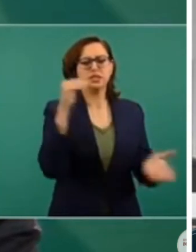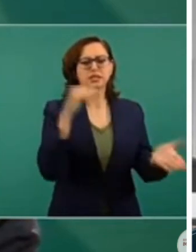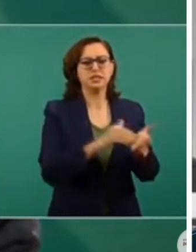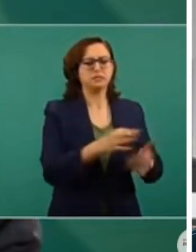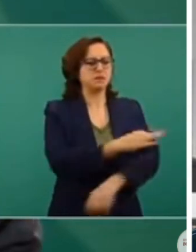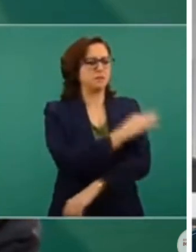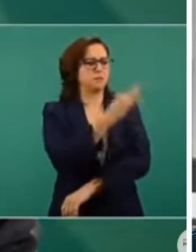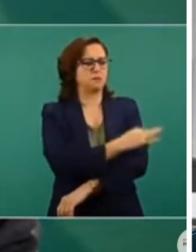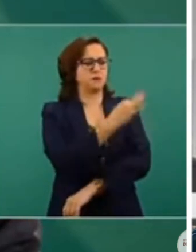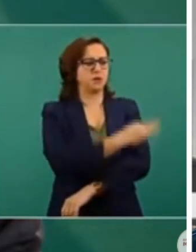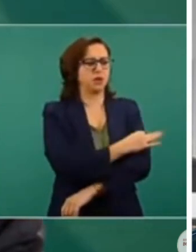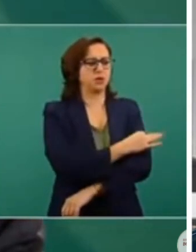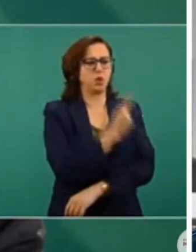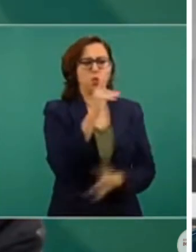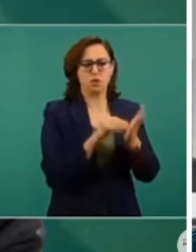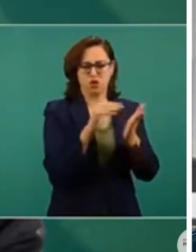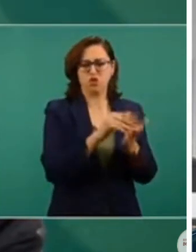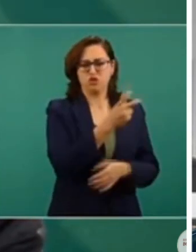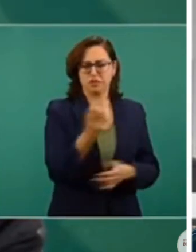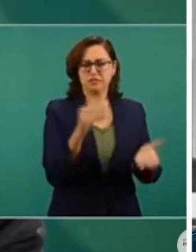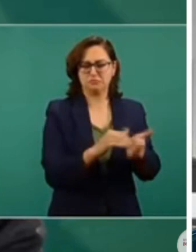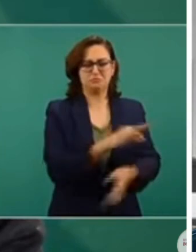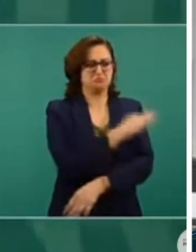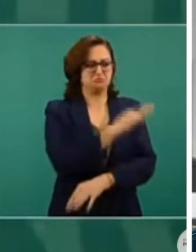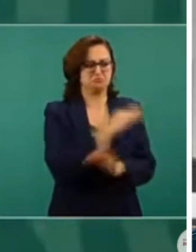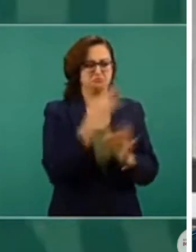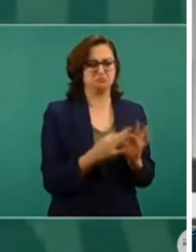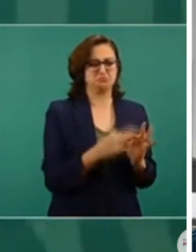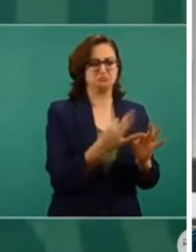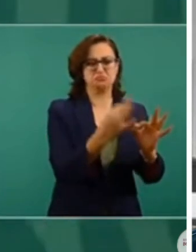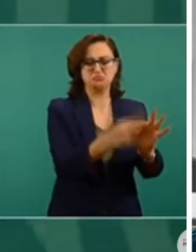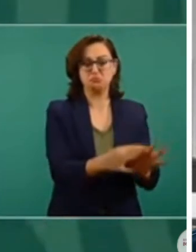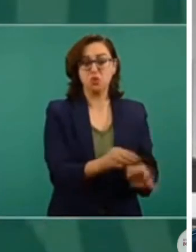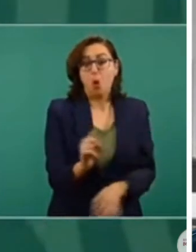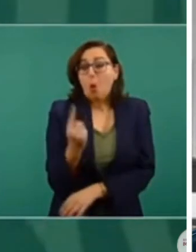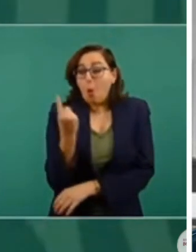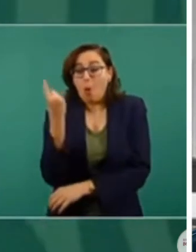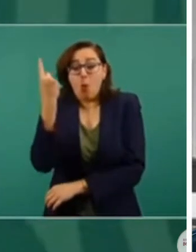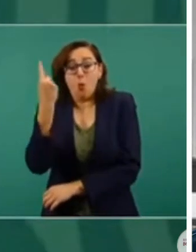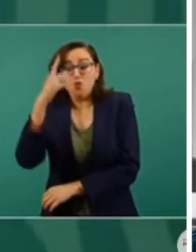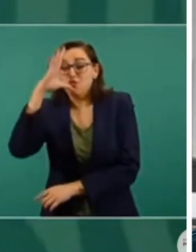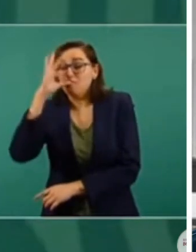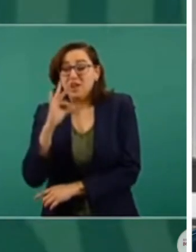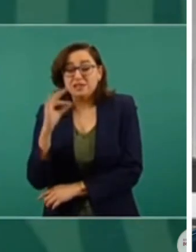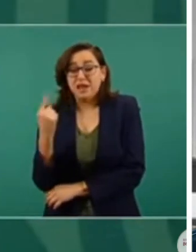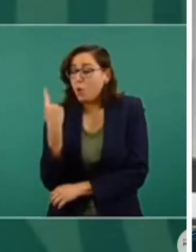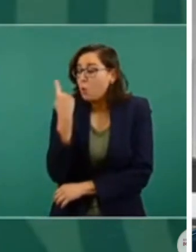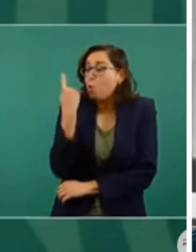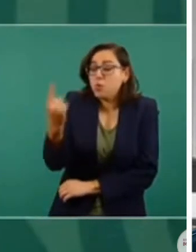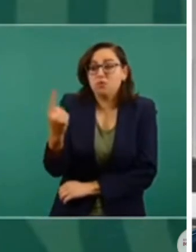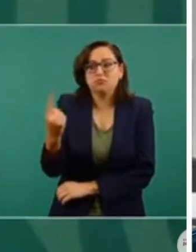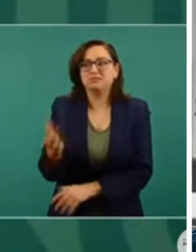Entonces, de repente, un caso lo vuelve en nota nacional.